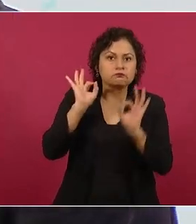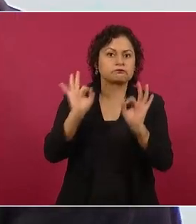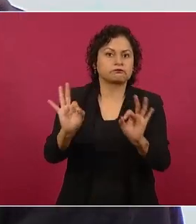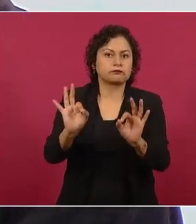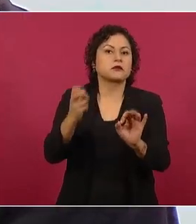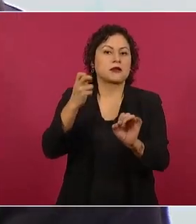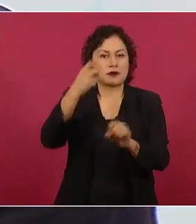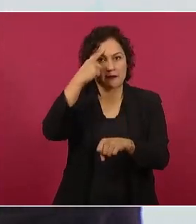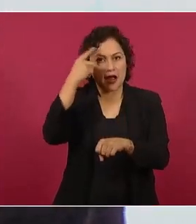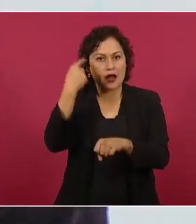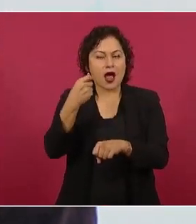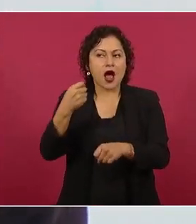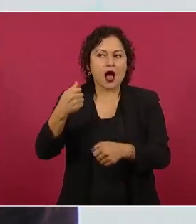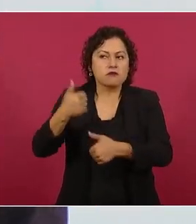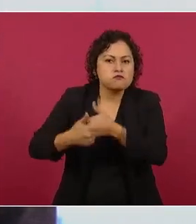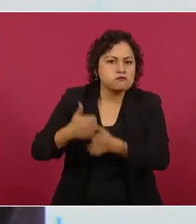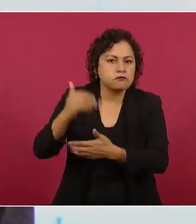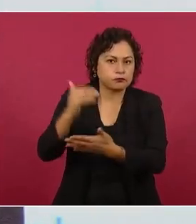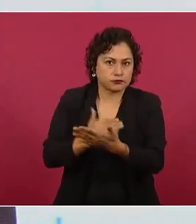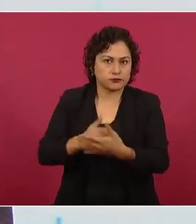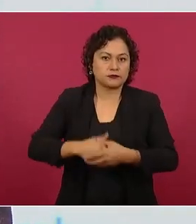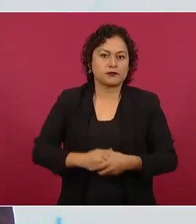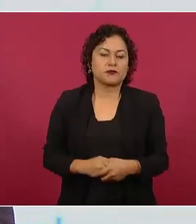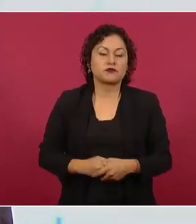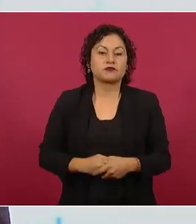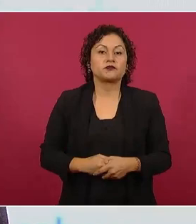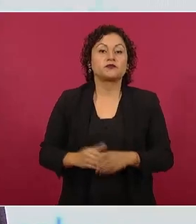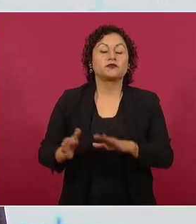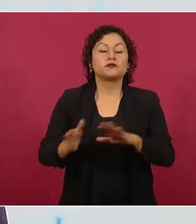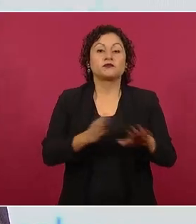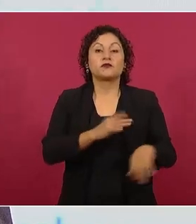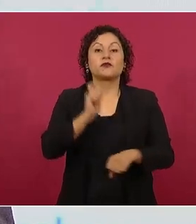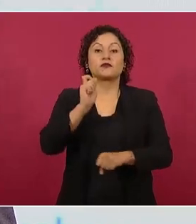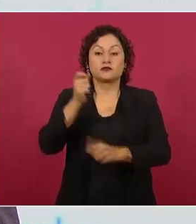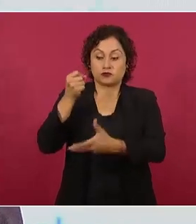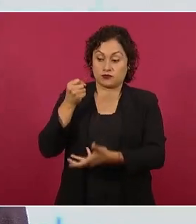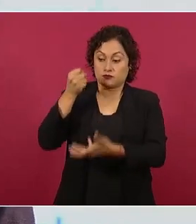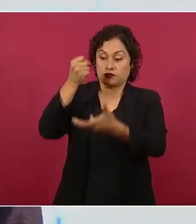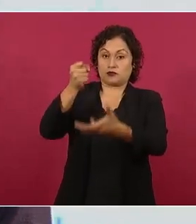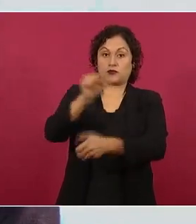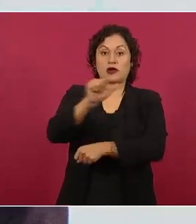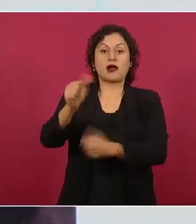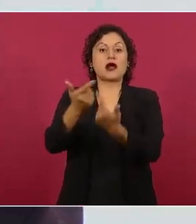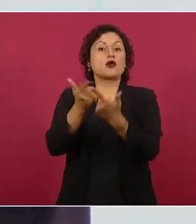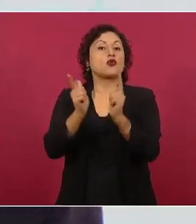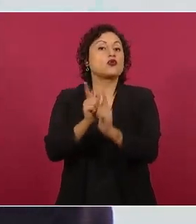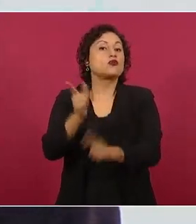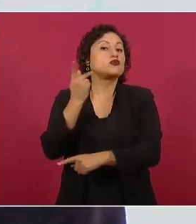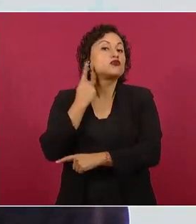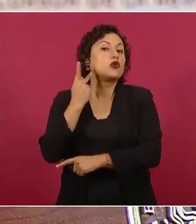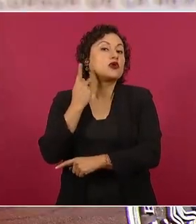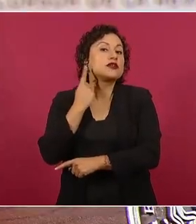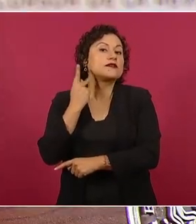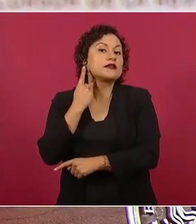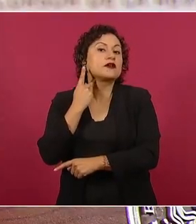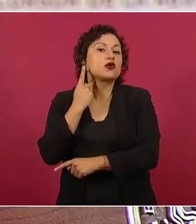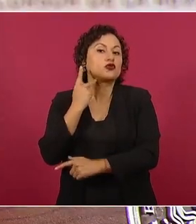10. Limitar el financiamiento de los partidos políticos solamente